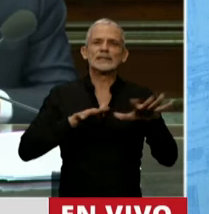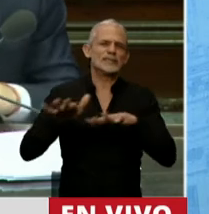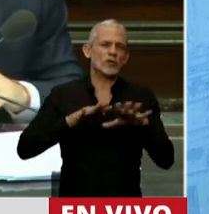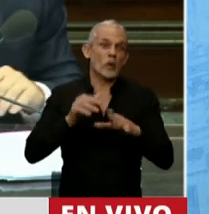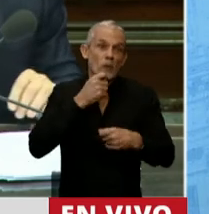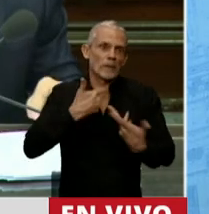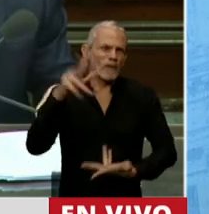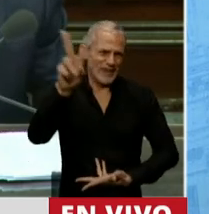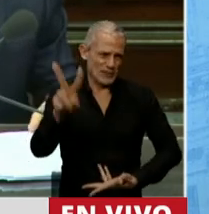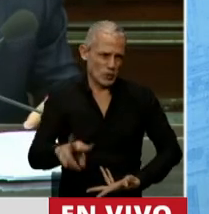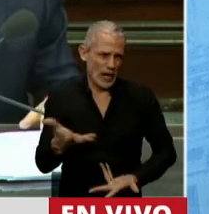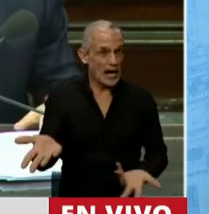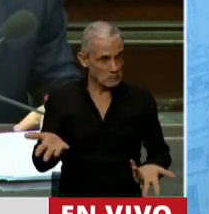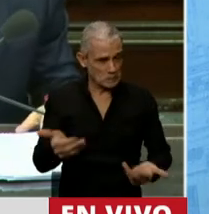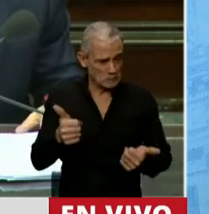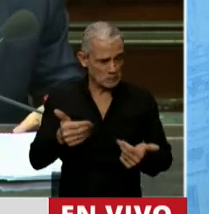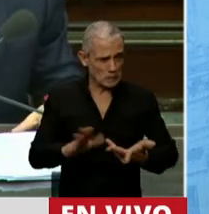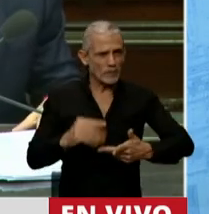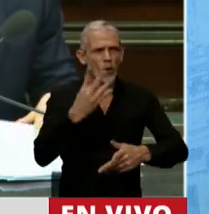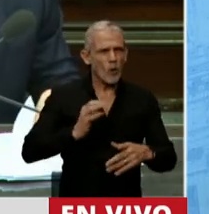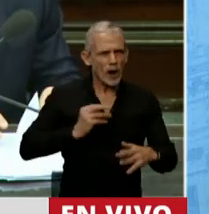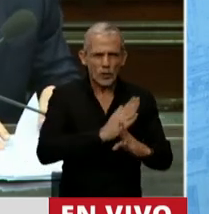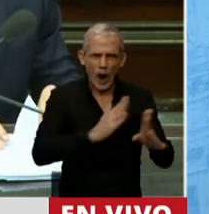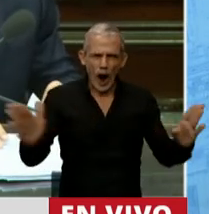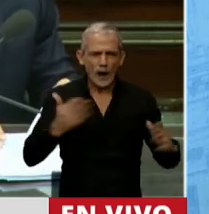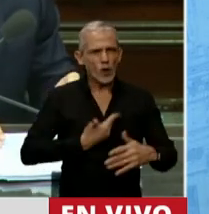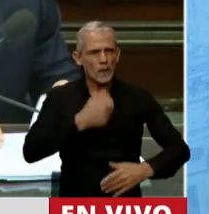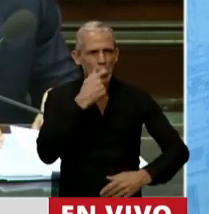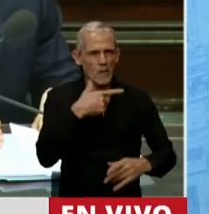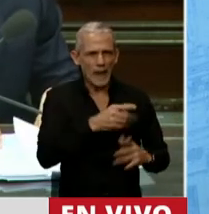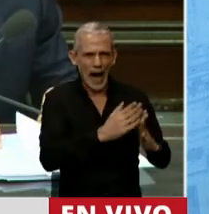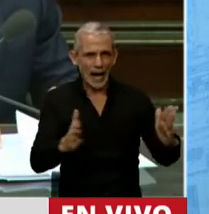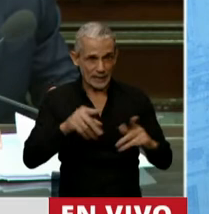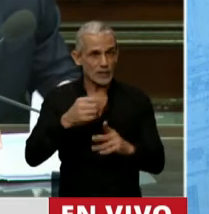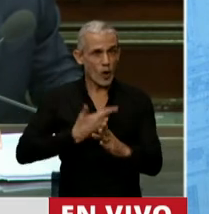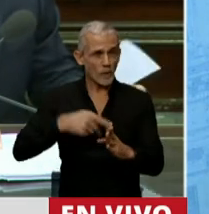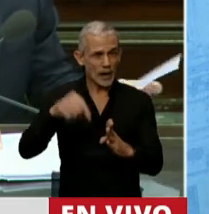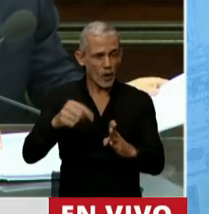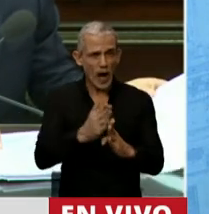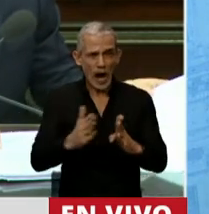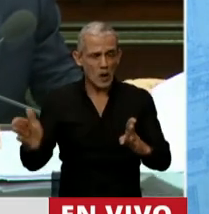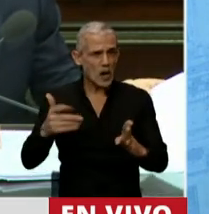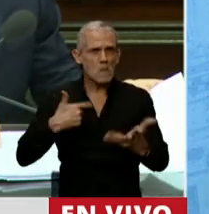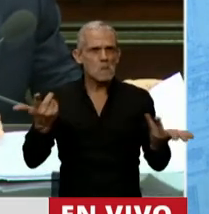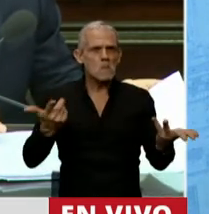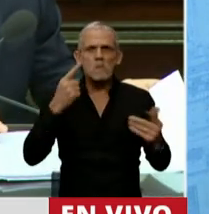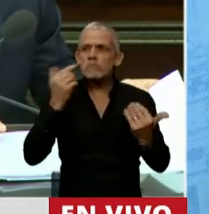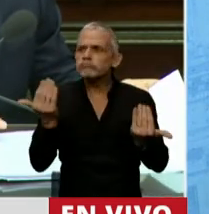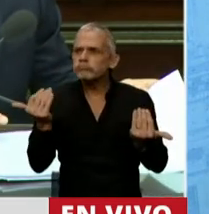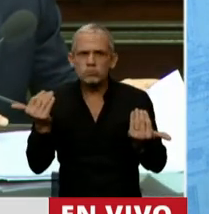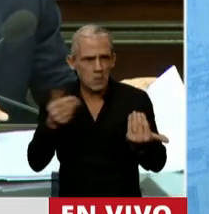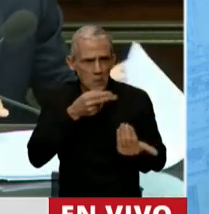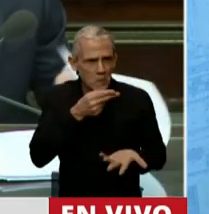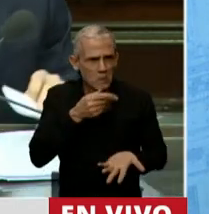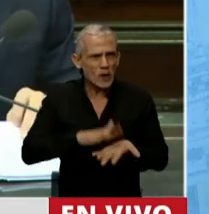Venezuela. Pero en los cuatro años de Macri y en los que va de nuestro gobierno, no los he escuchado nunca